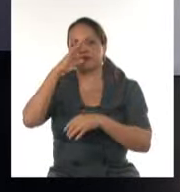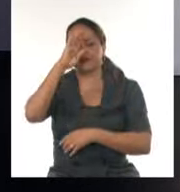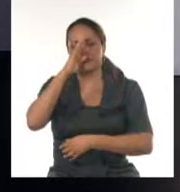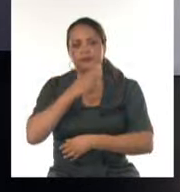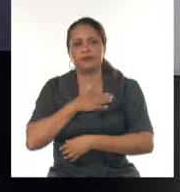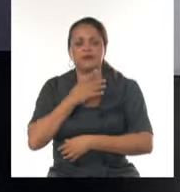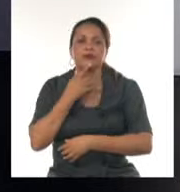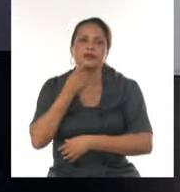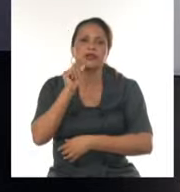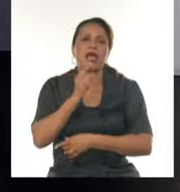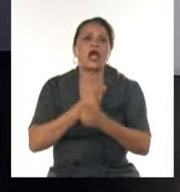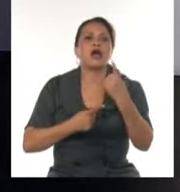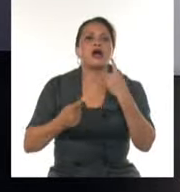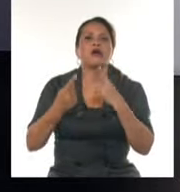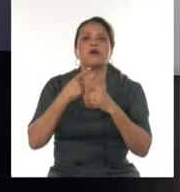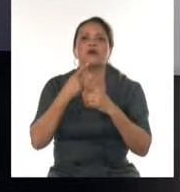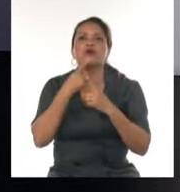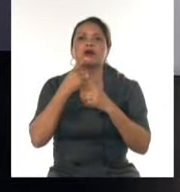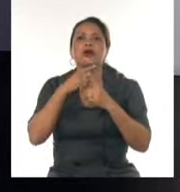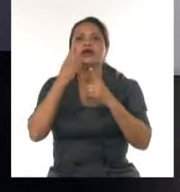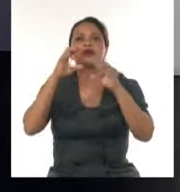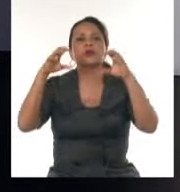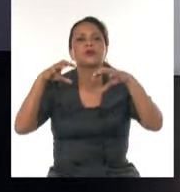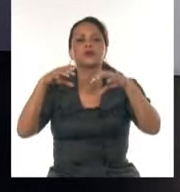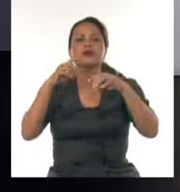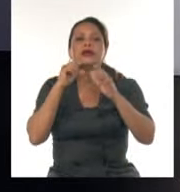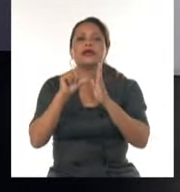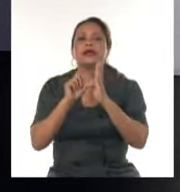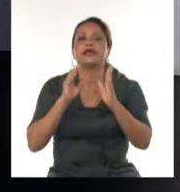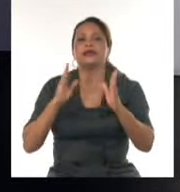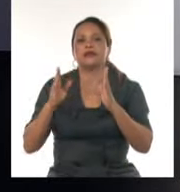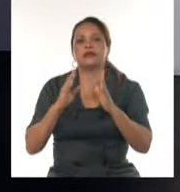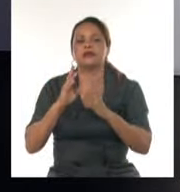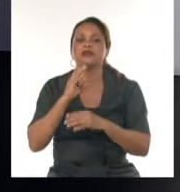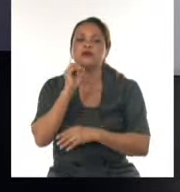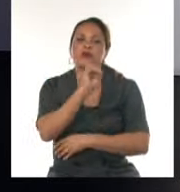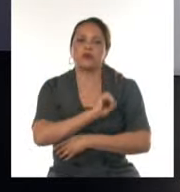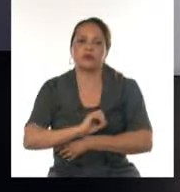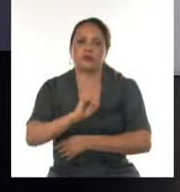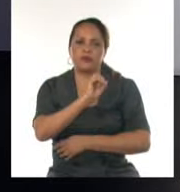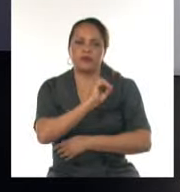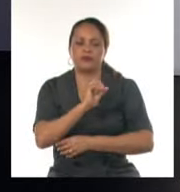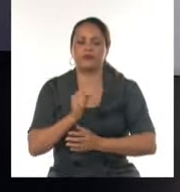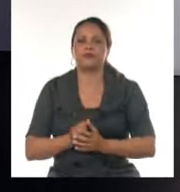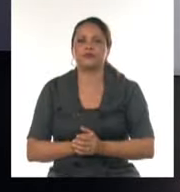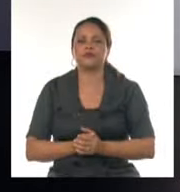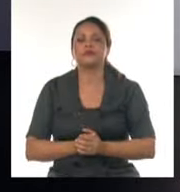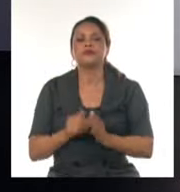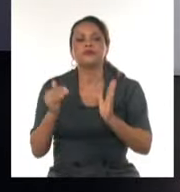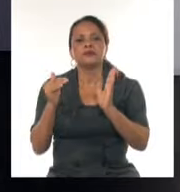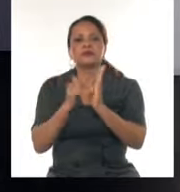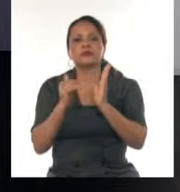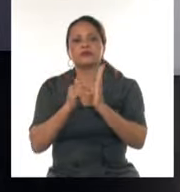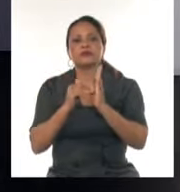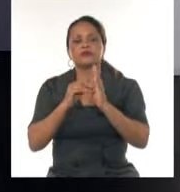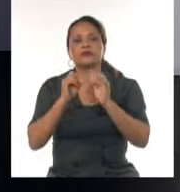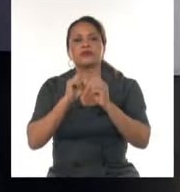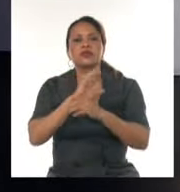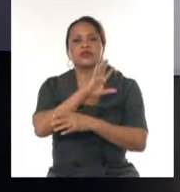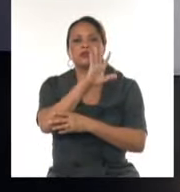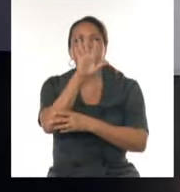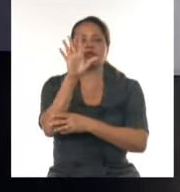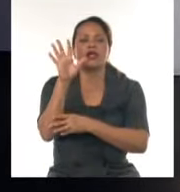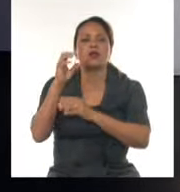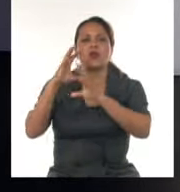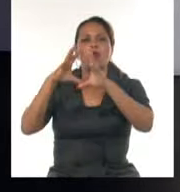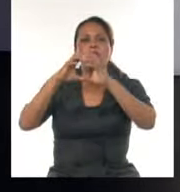con aisladas lluvias hacia zonas de la costa norte del centro y el oriente del país. Por la tarde estará parcialmente nublado en gran parte de